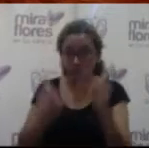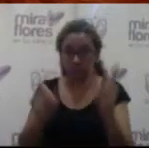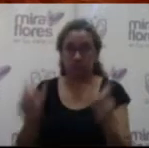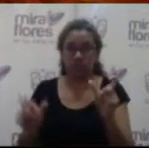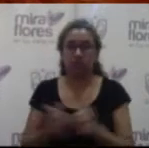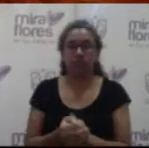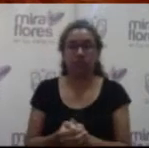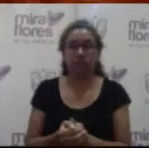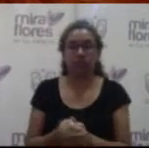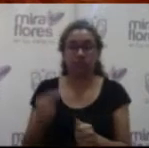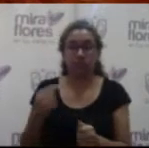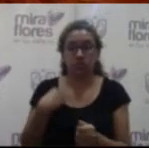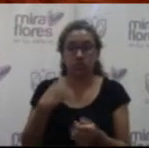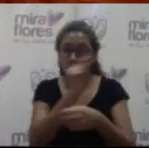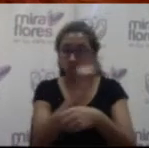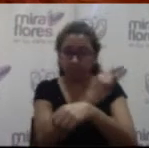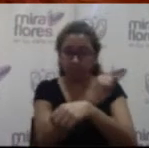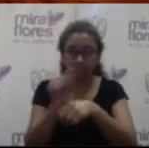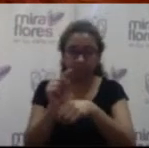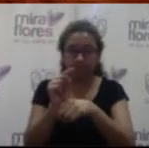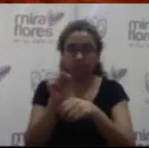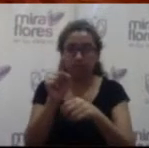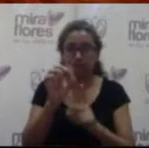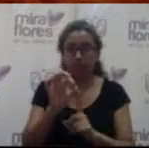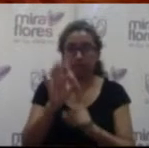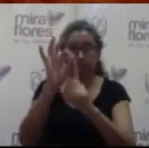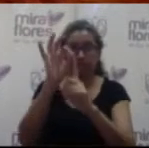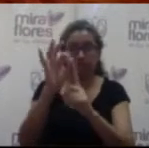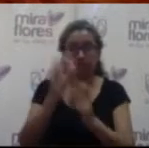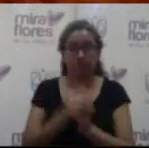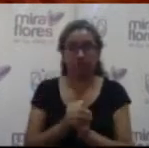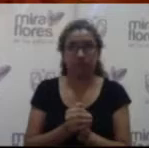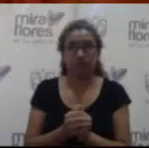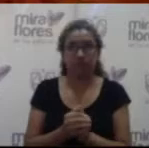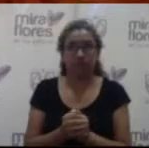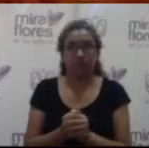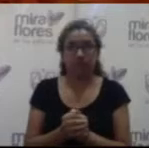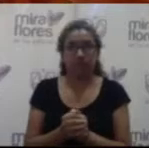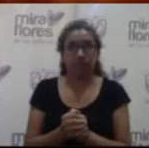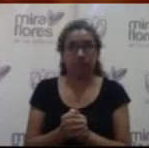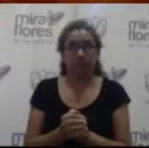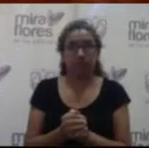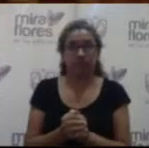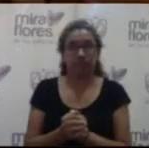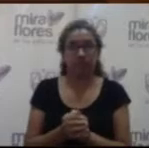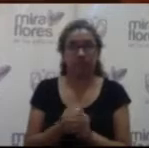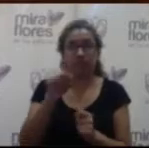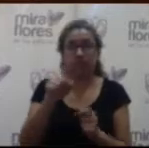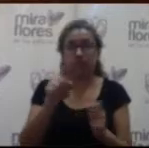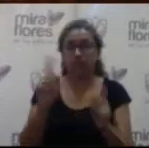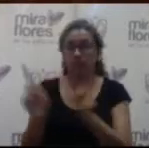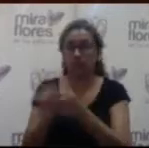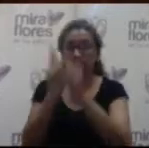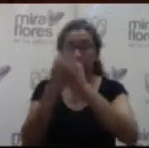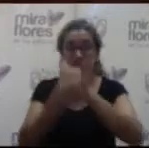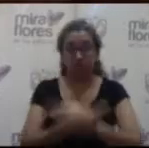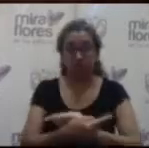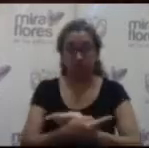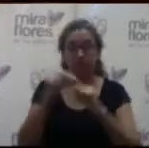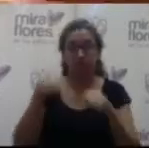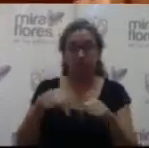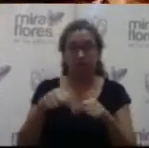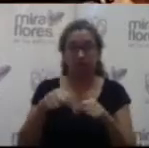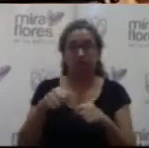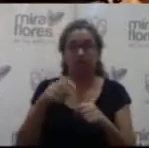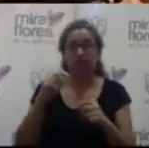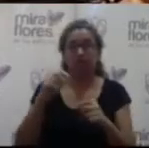yo resalto y rescato lo que usted acaba de decir, que la transferencia es una transferencia muy alturada aquí en